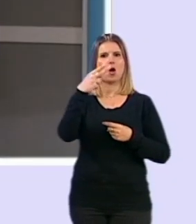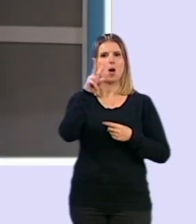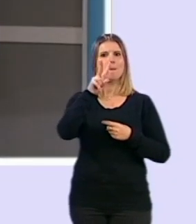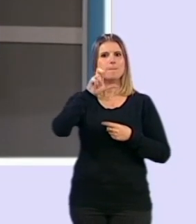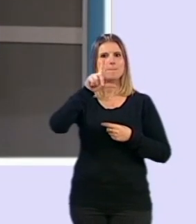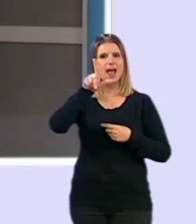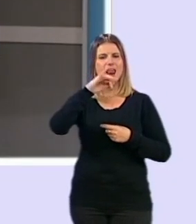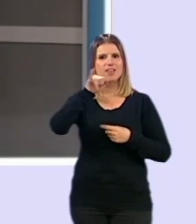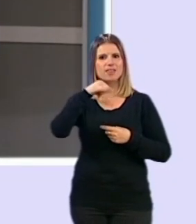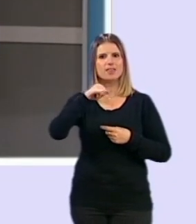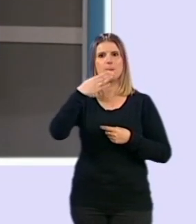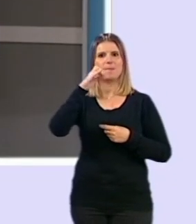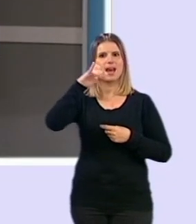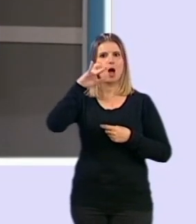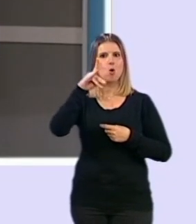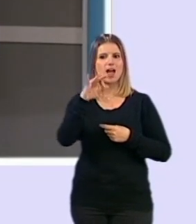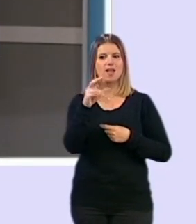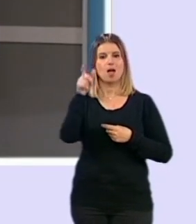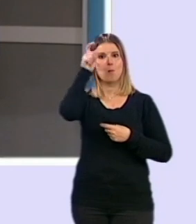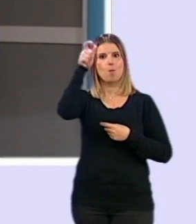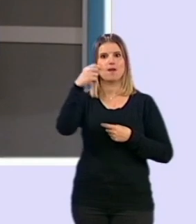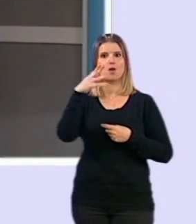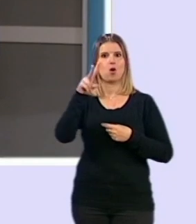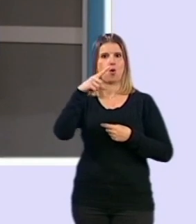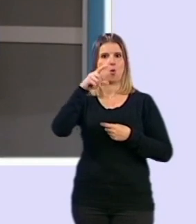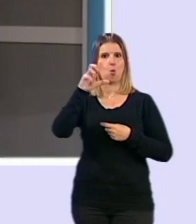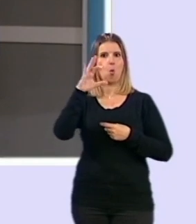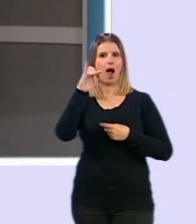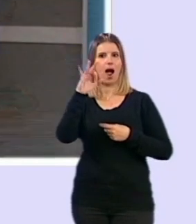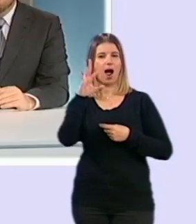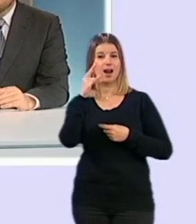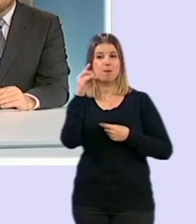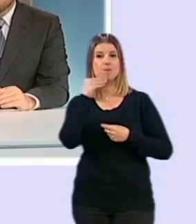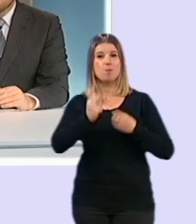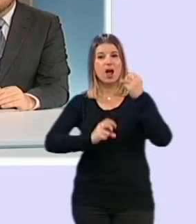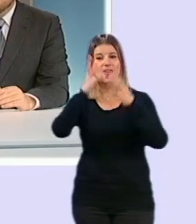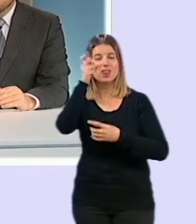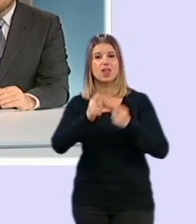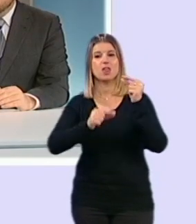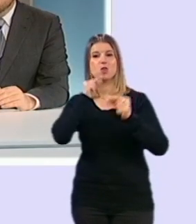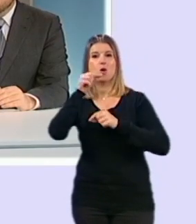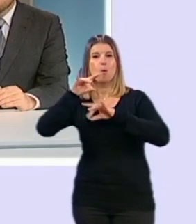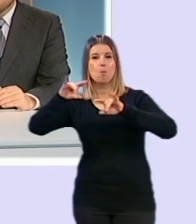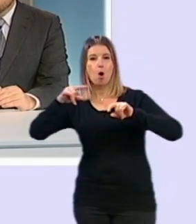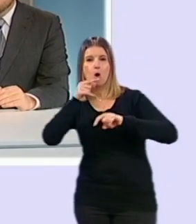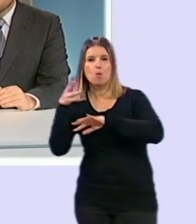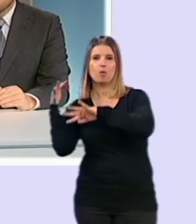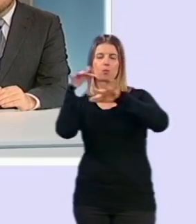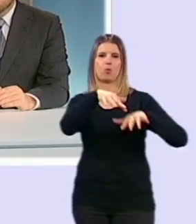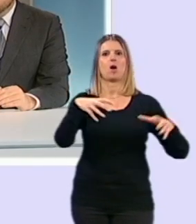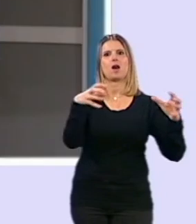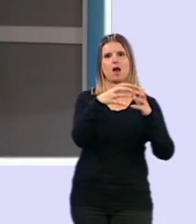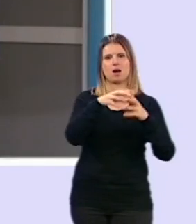y tuvimos ese polvo también, esas partículas que vienen, ese incendio que viene hasta Granada. Pero